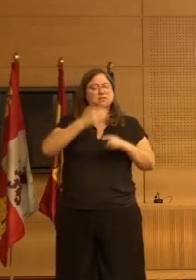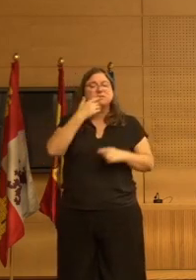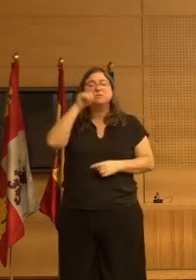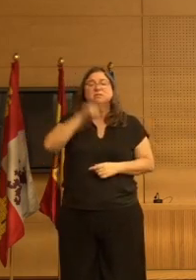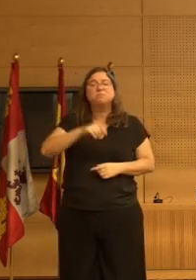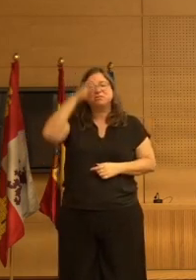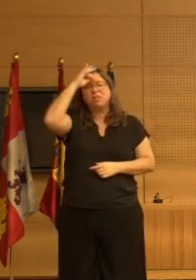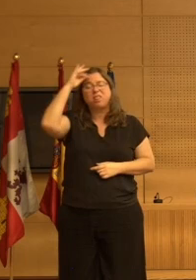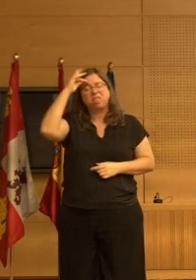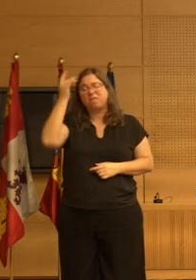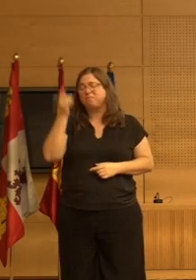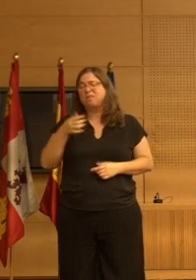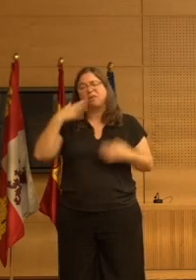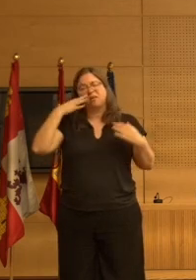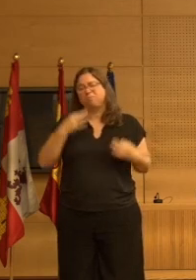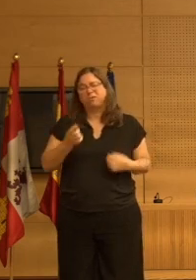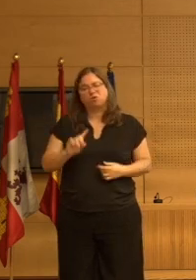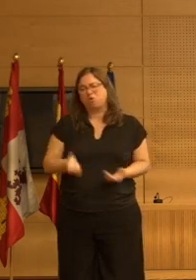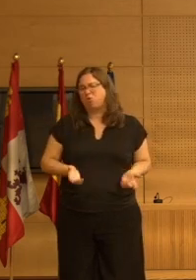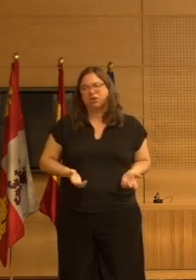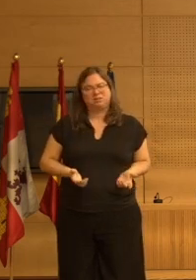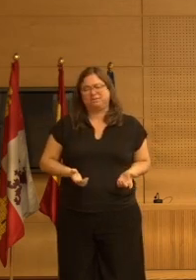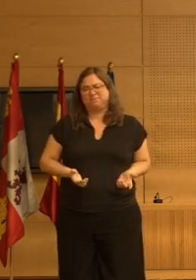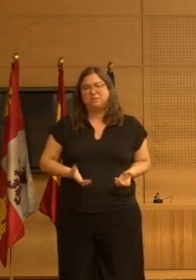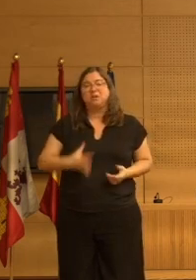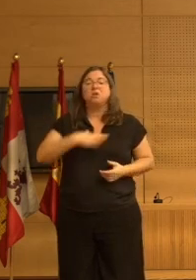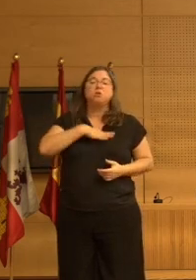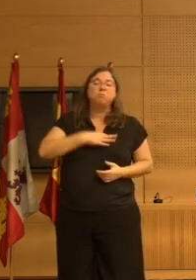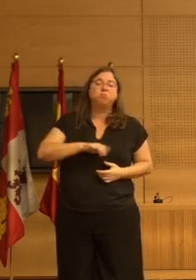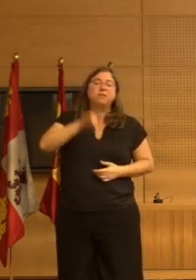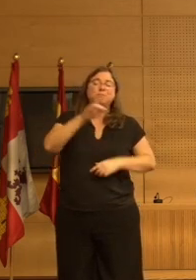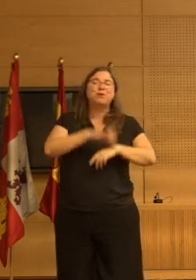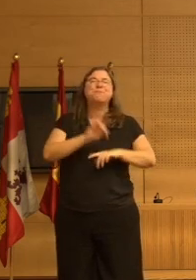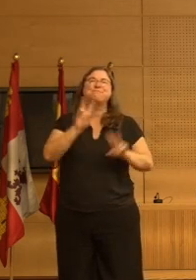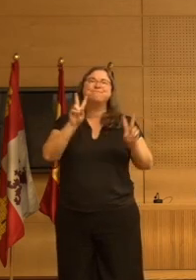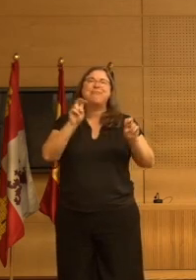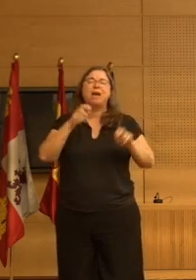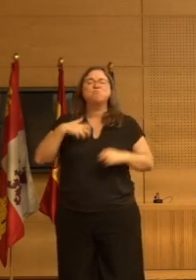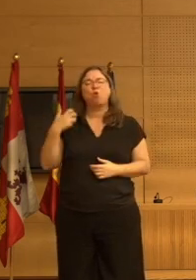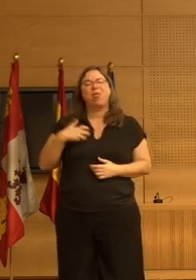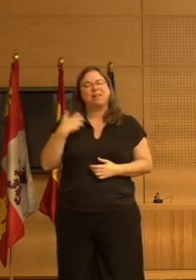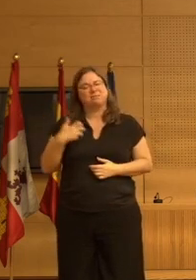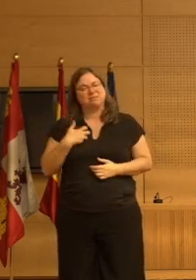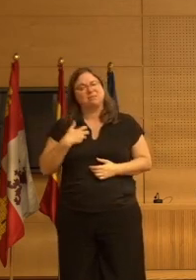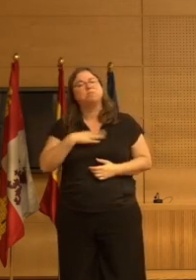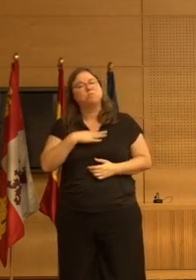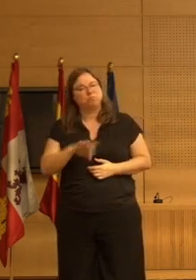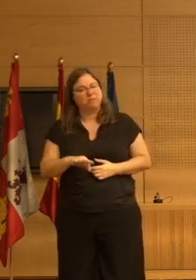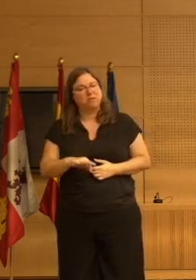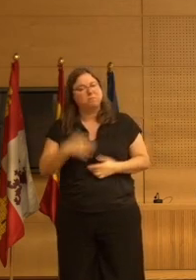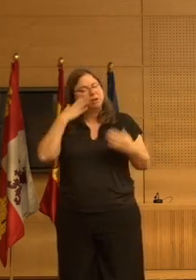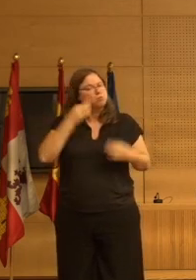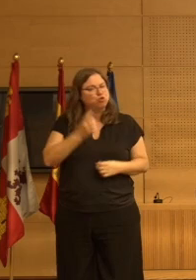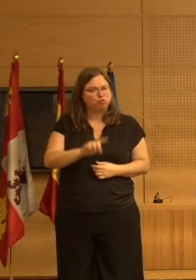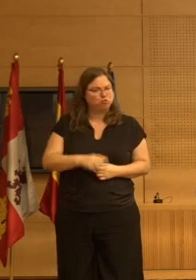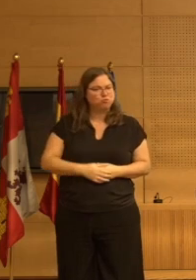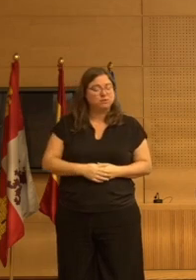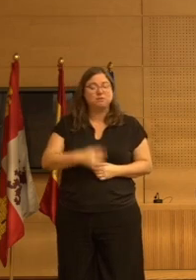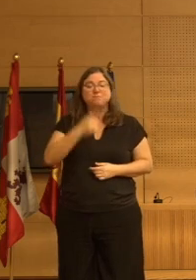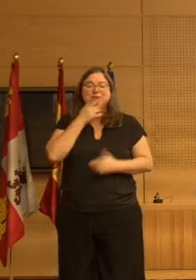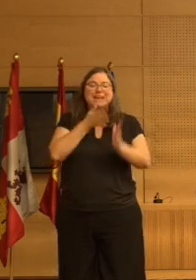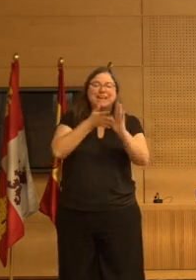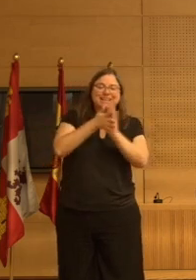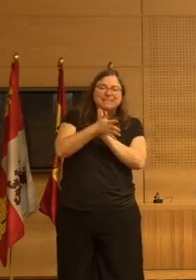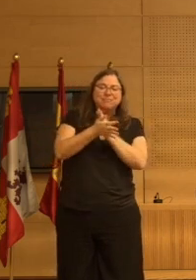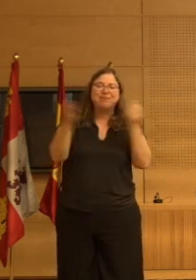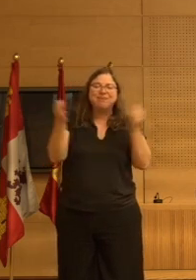demencia no es un paciente peligroso puede ser quizá un paciente que molesta es diferente entonces había que definir